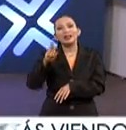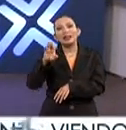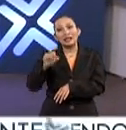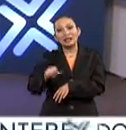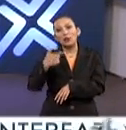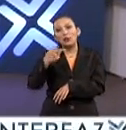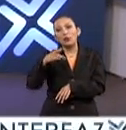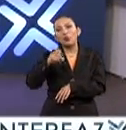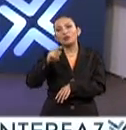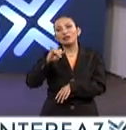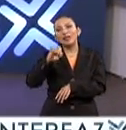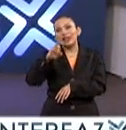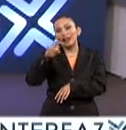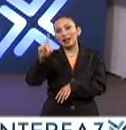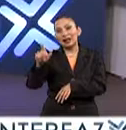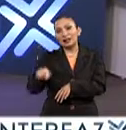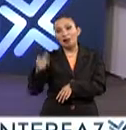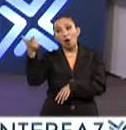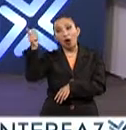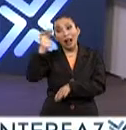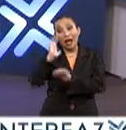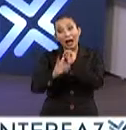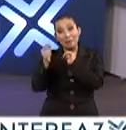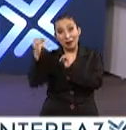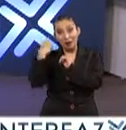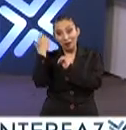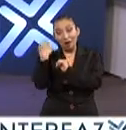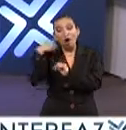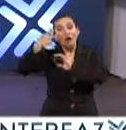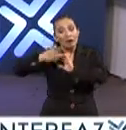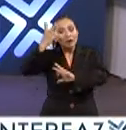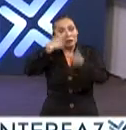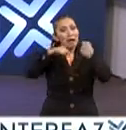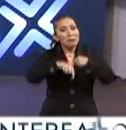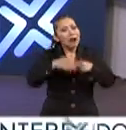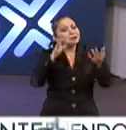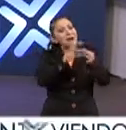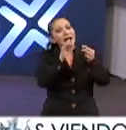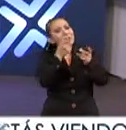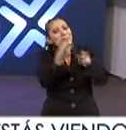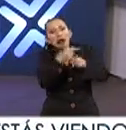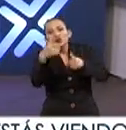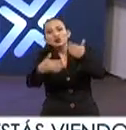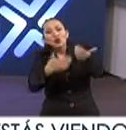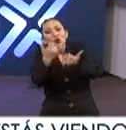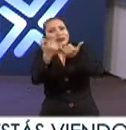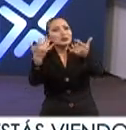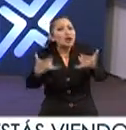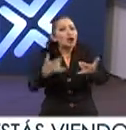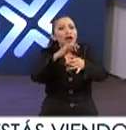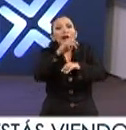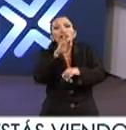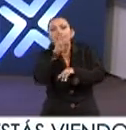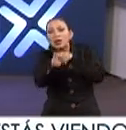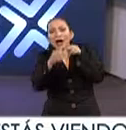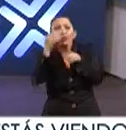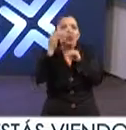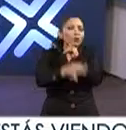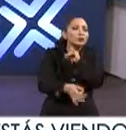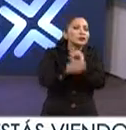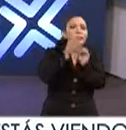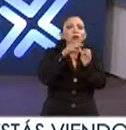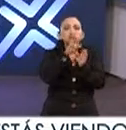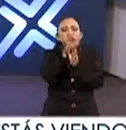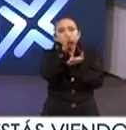Márquez. Ojalá que cuando haya terminado este congreso los volvamos a tener aquí para poder platicar sobre las conclusiones, los resultados, lo que